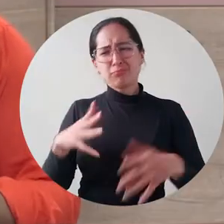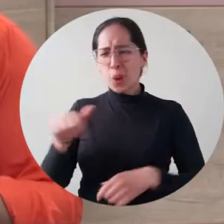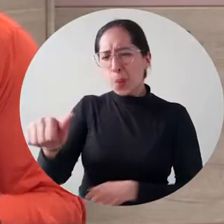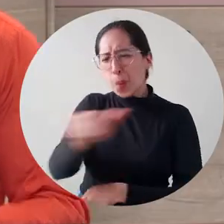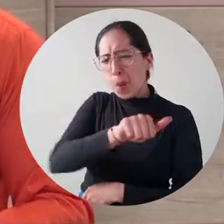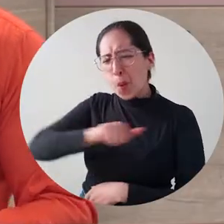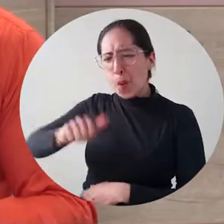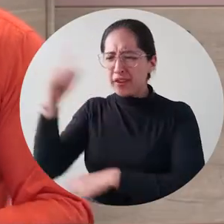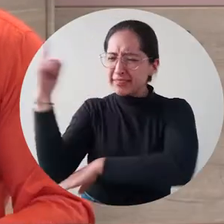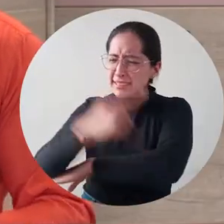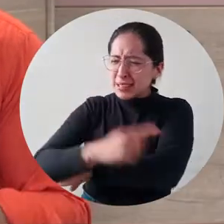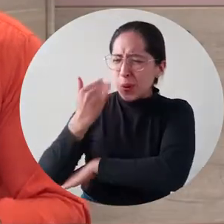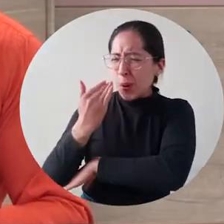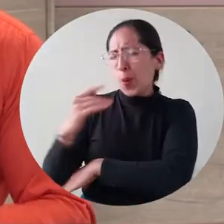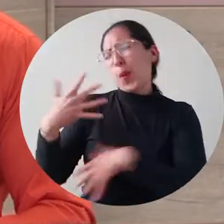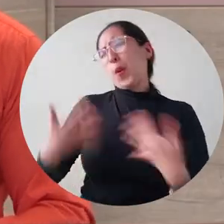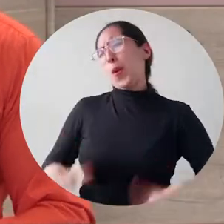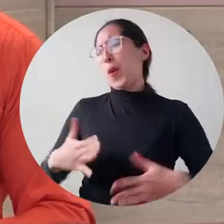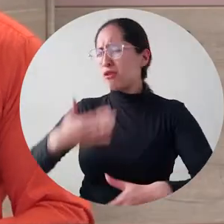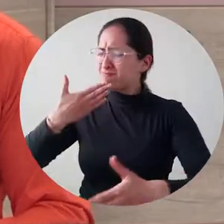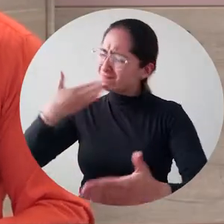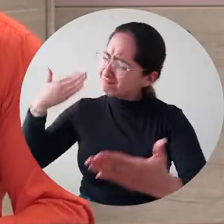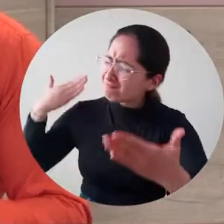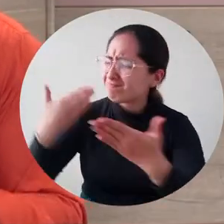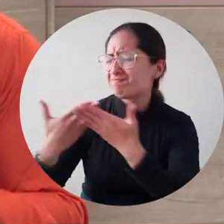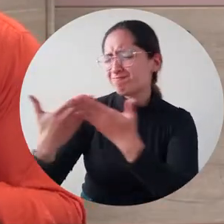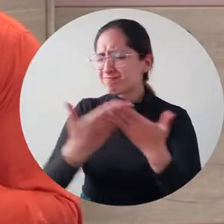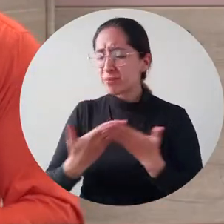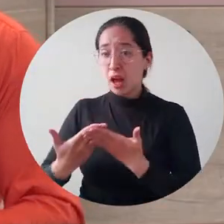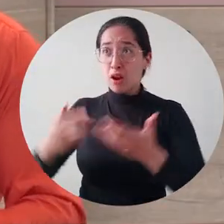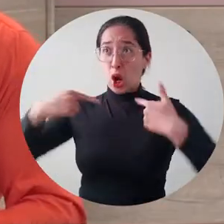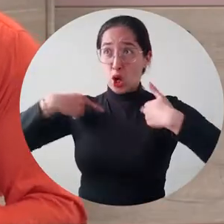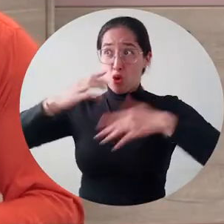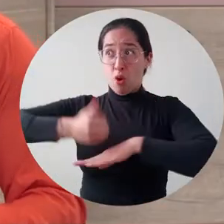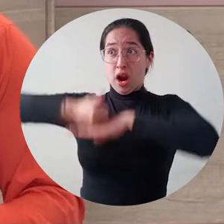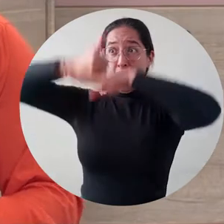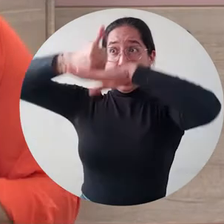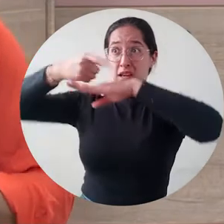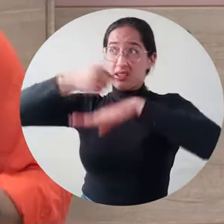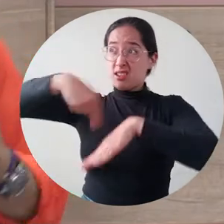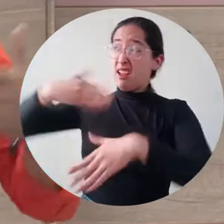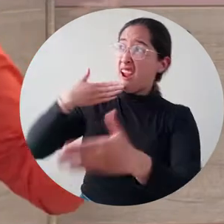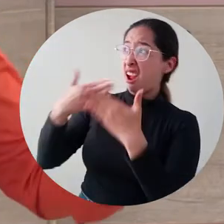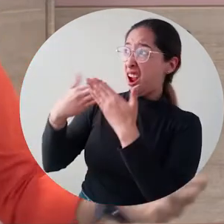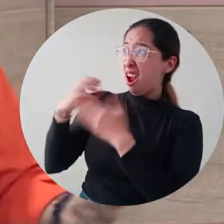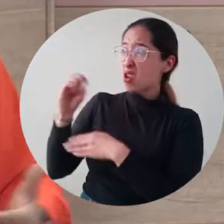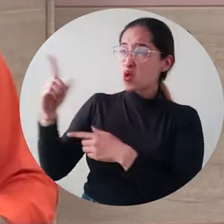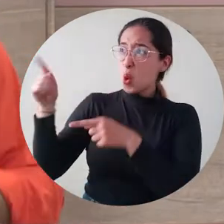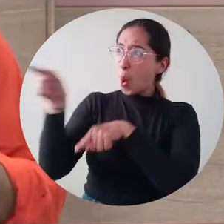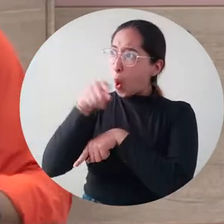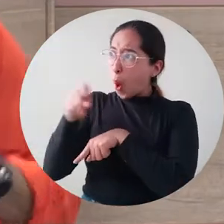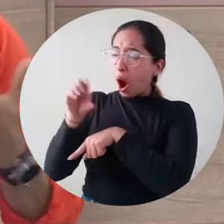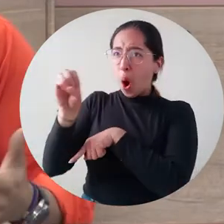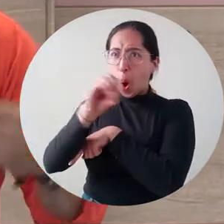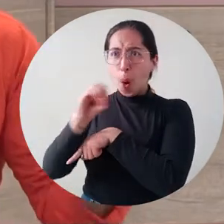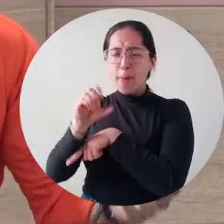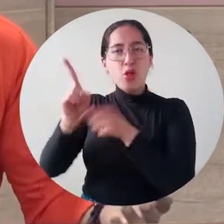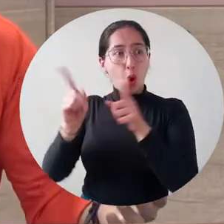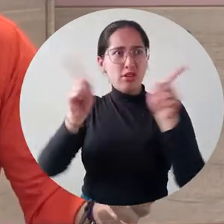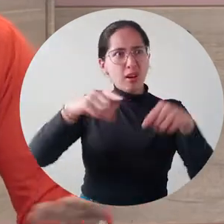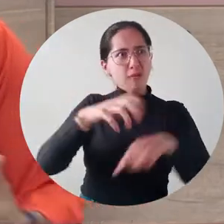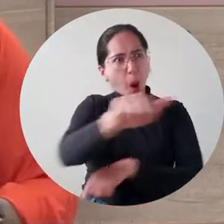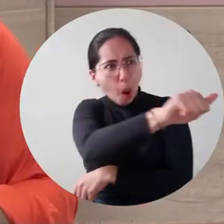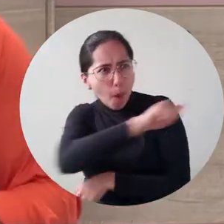Solamente gratitud en este día y todos los días de mi trabajo, porque estoy aquí gracias, no a hombros de gigantes, sino a hombros de mujeres